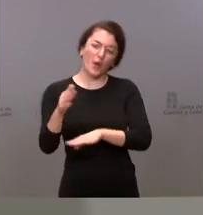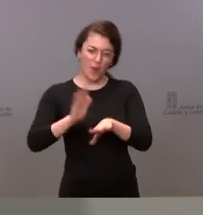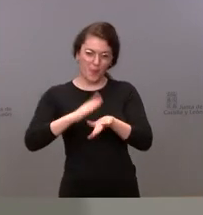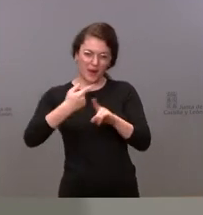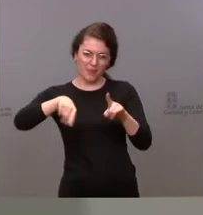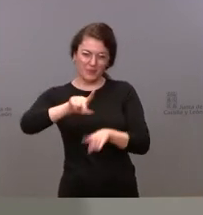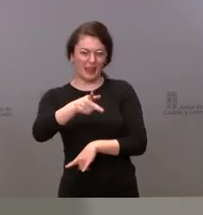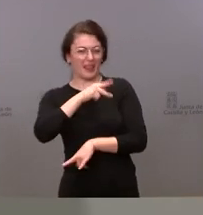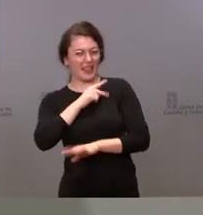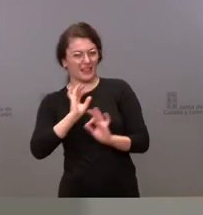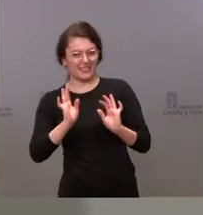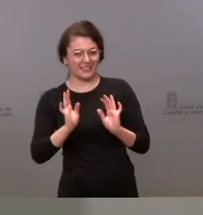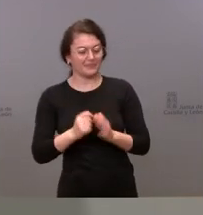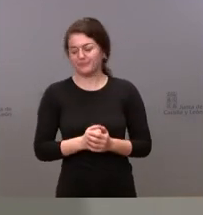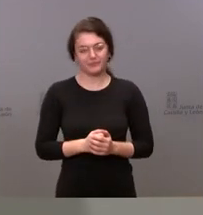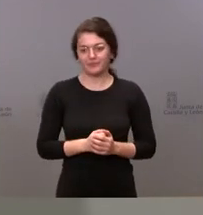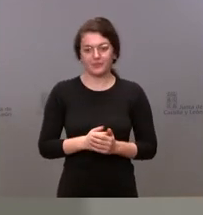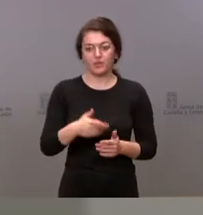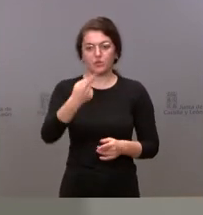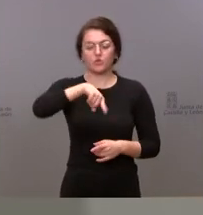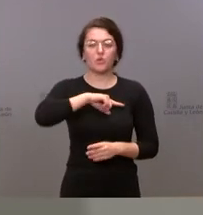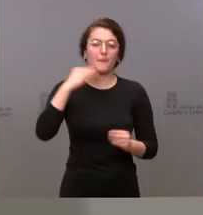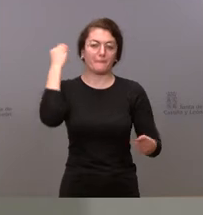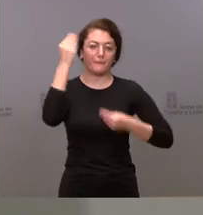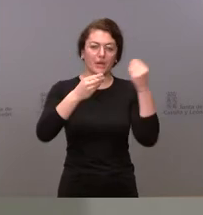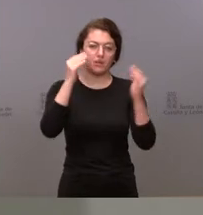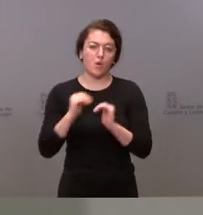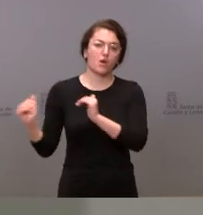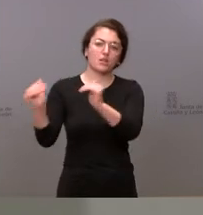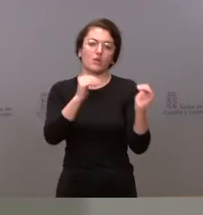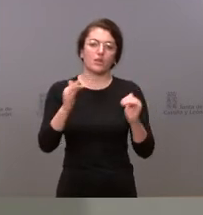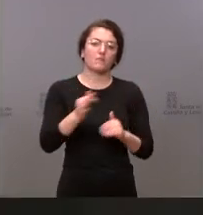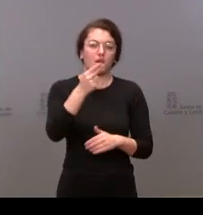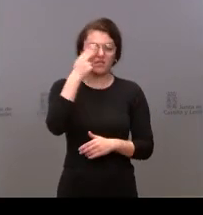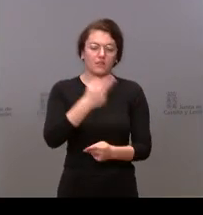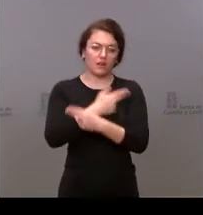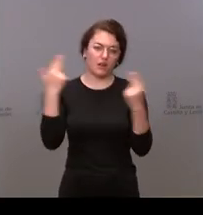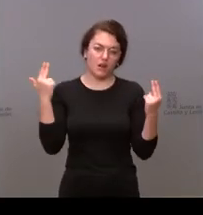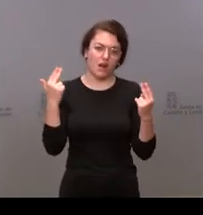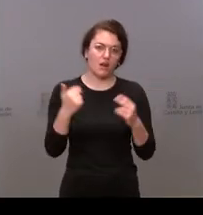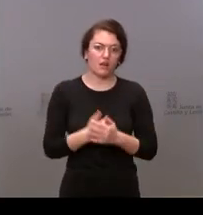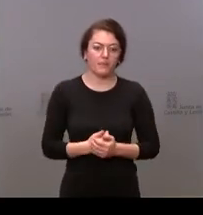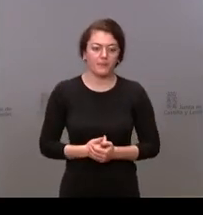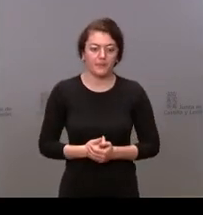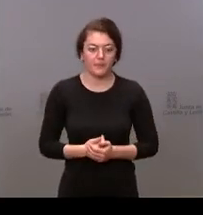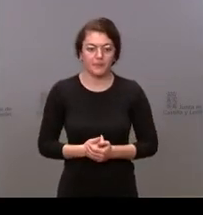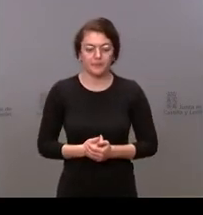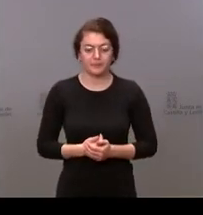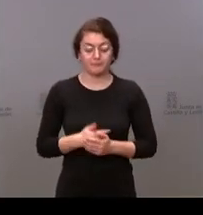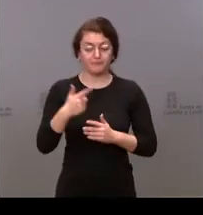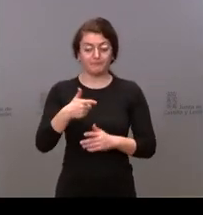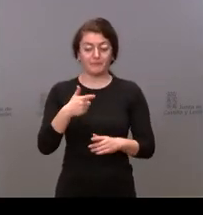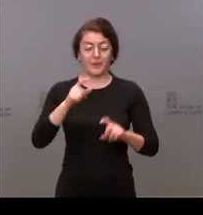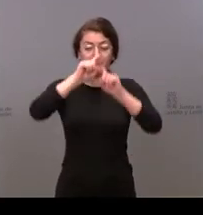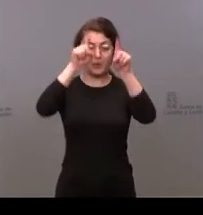creemos en la cohesión territorial y creemos en el interés general de Castilla y León yo le quería preguntar por la imposición del uso de la mascarilla en